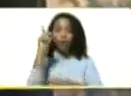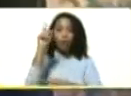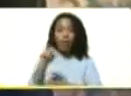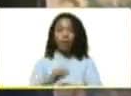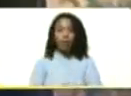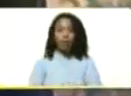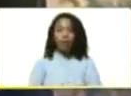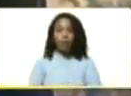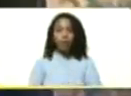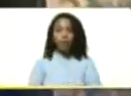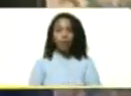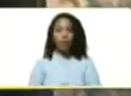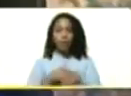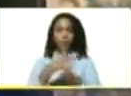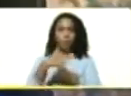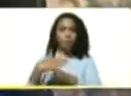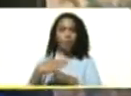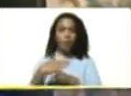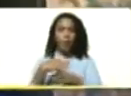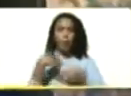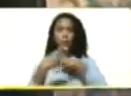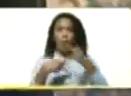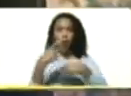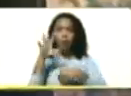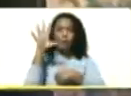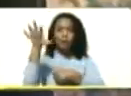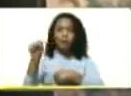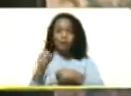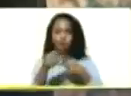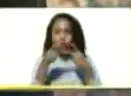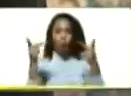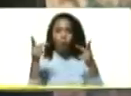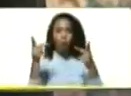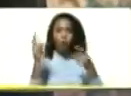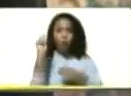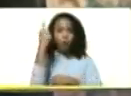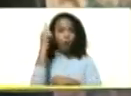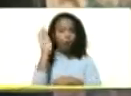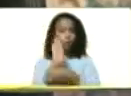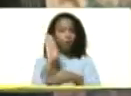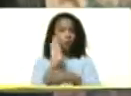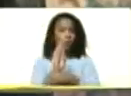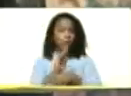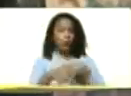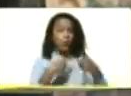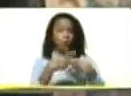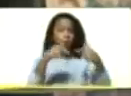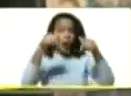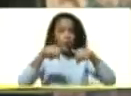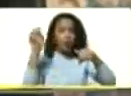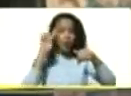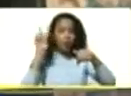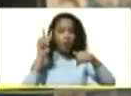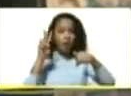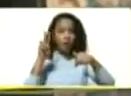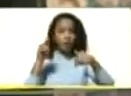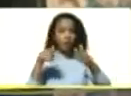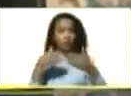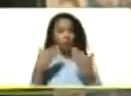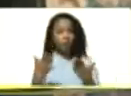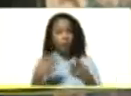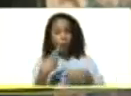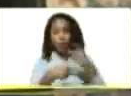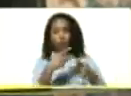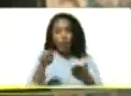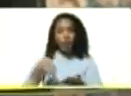comparten una política de compras públicas, pero lo primero es cuidar lo que se produce en Venezuela, a través de la